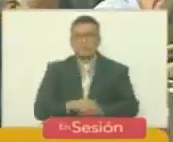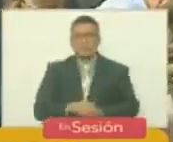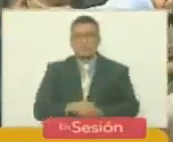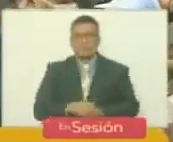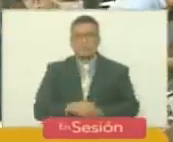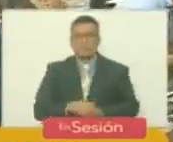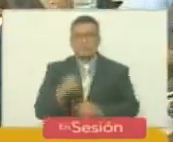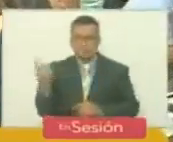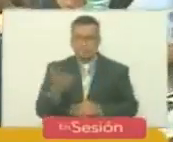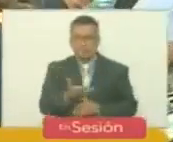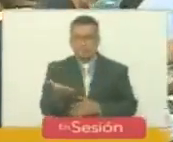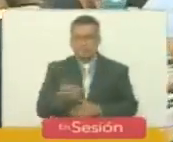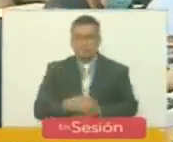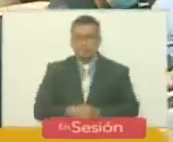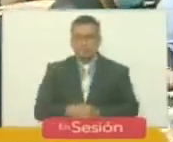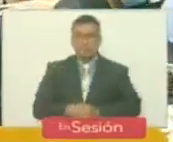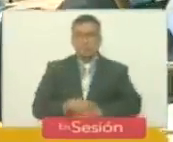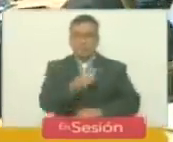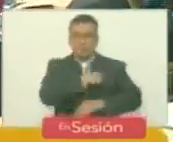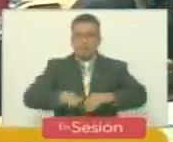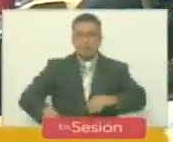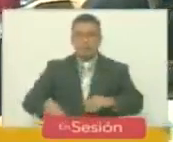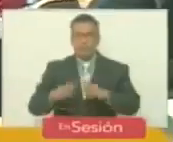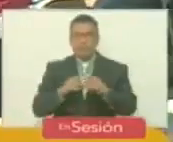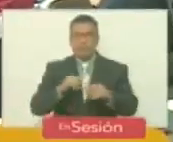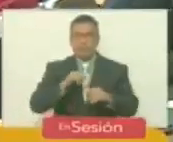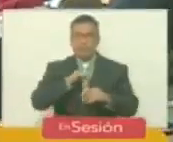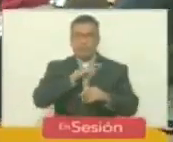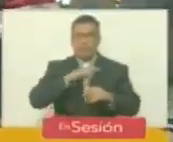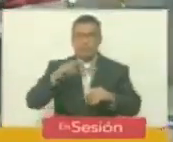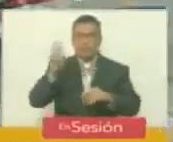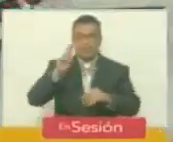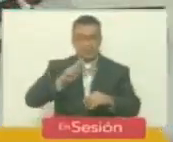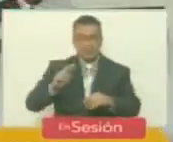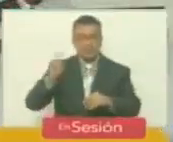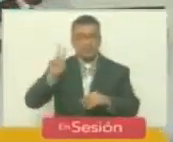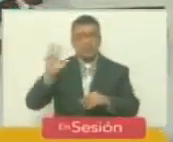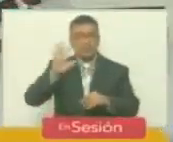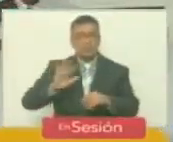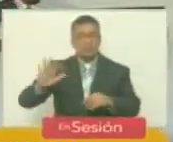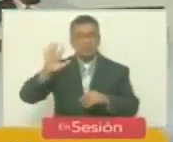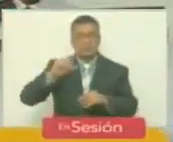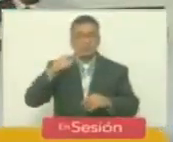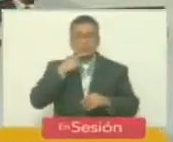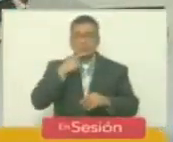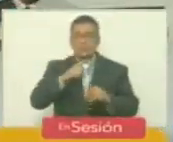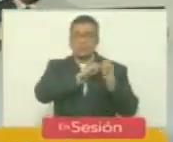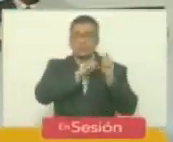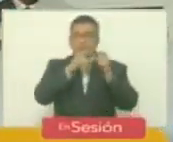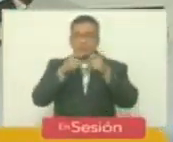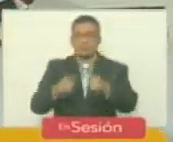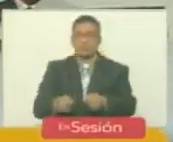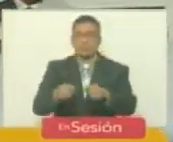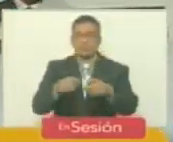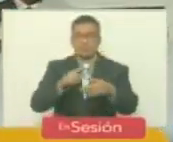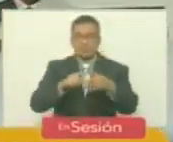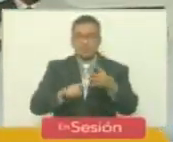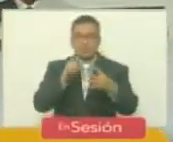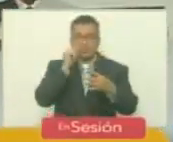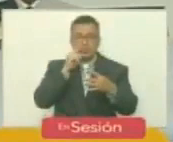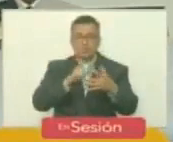Adelante. Presidente de la República Bolivariana de Venezuela, propone la designación de los siguientes